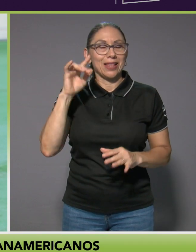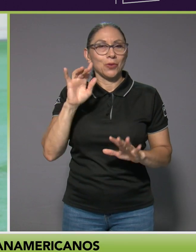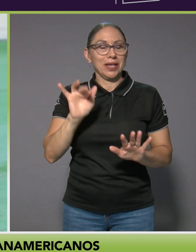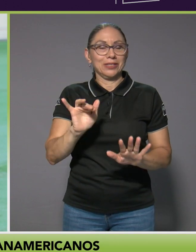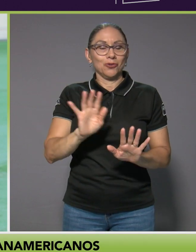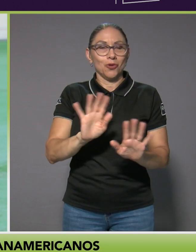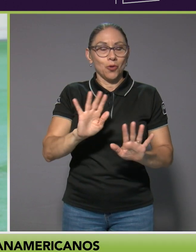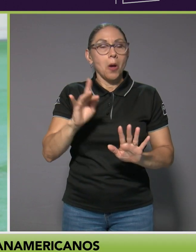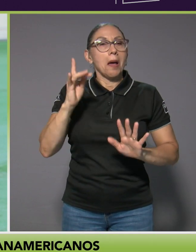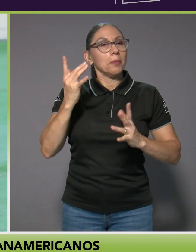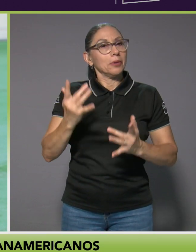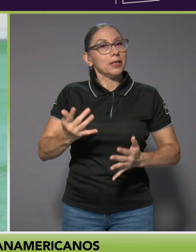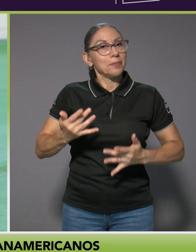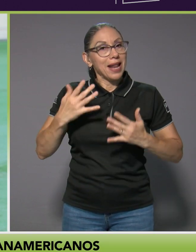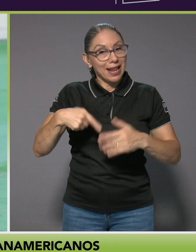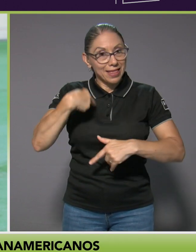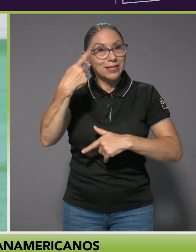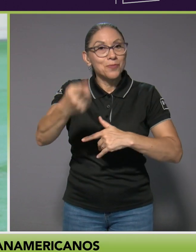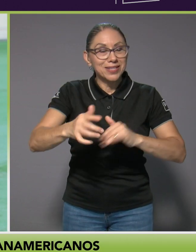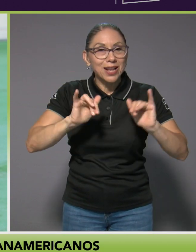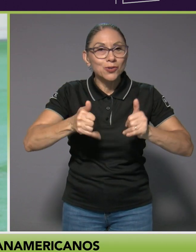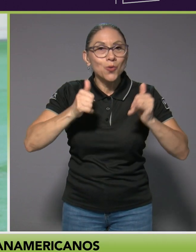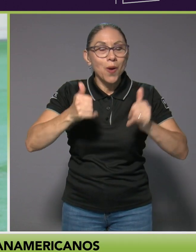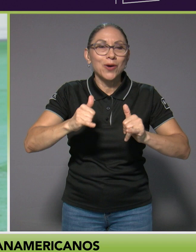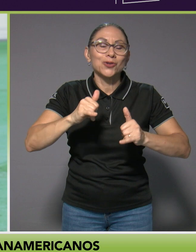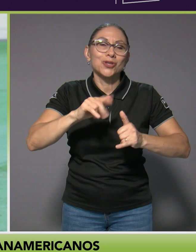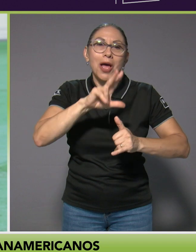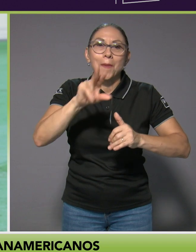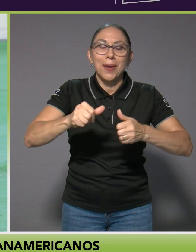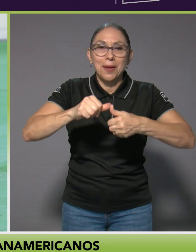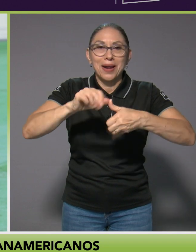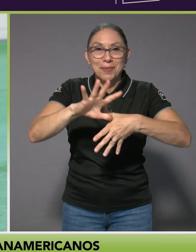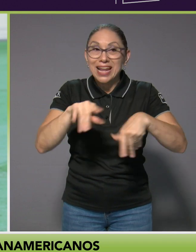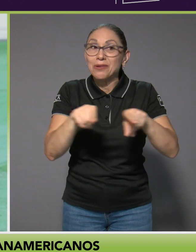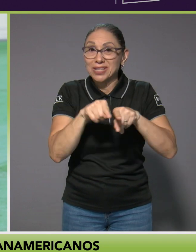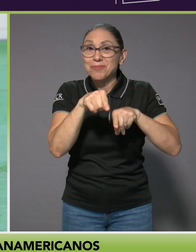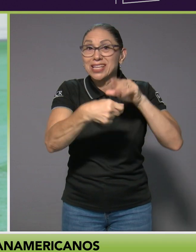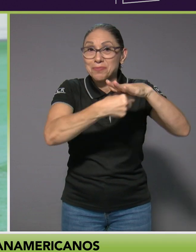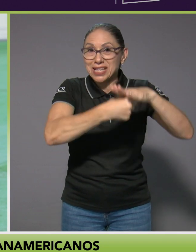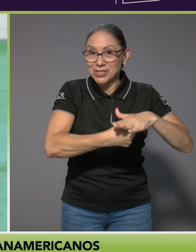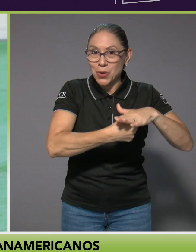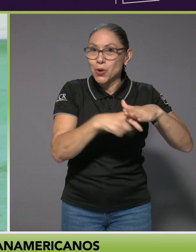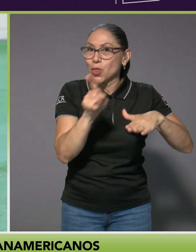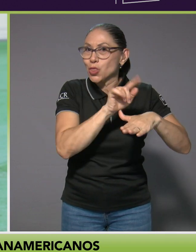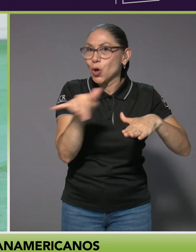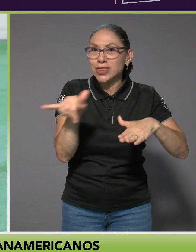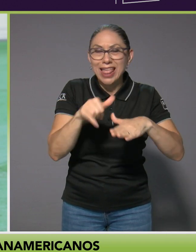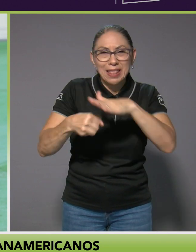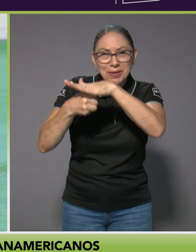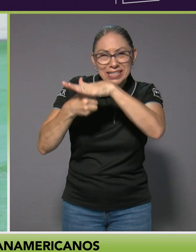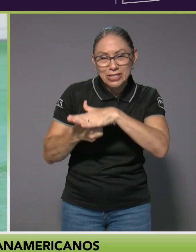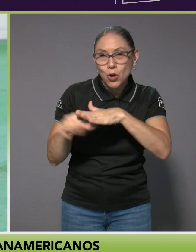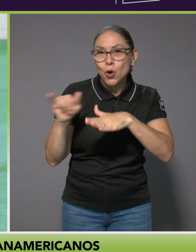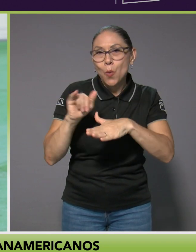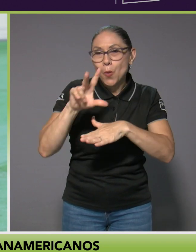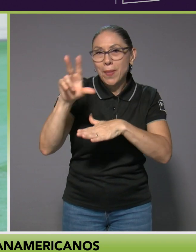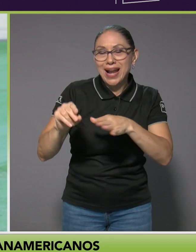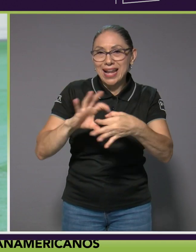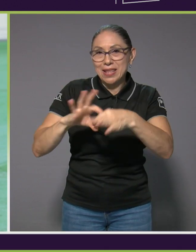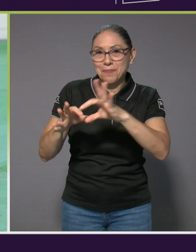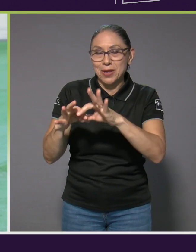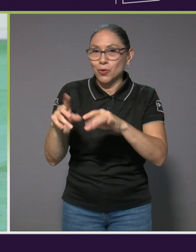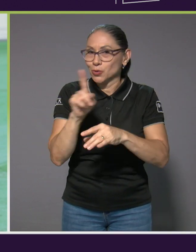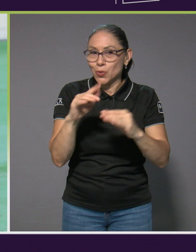dejar que pasen los, los Panamericanos, que también es presión, no tanta como, como olímpicos, paralímpicos, pero,